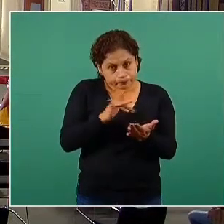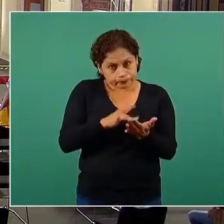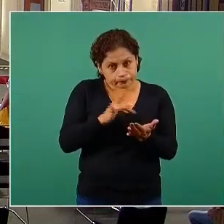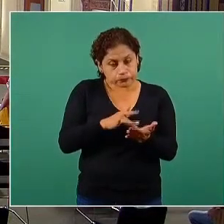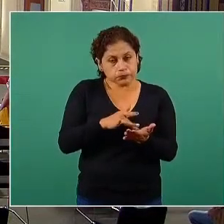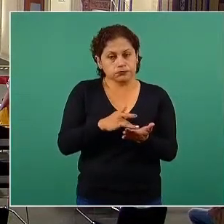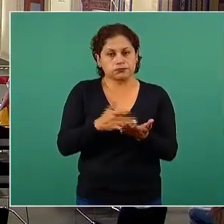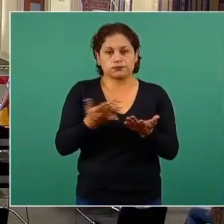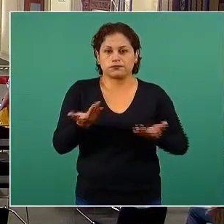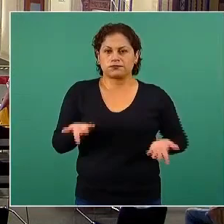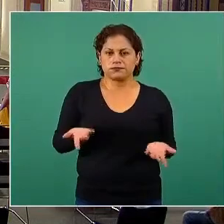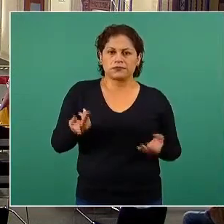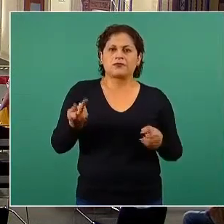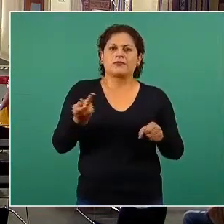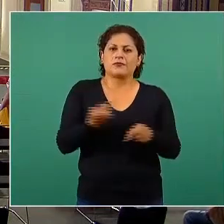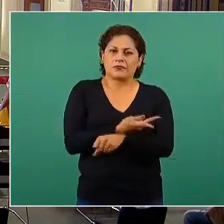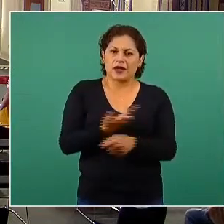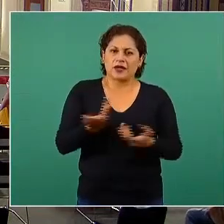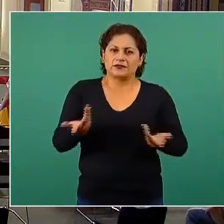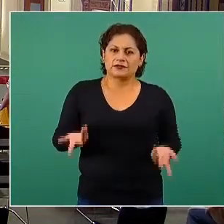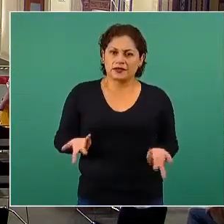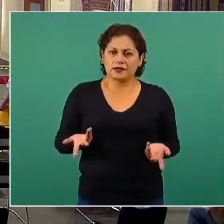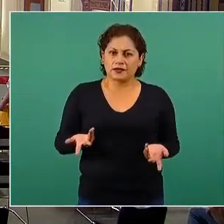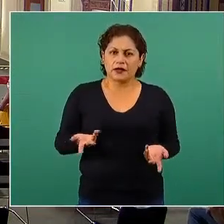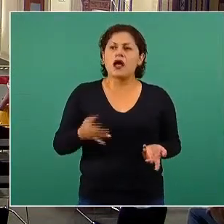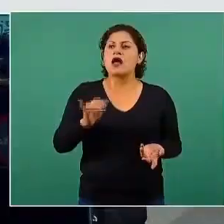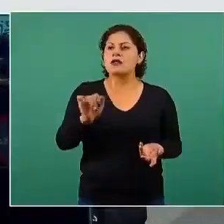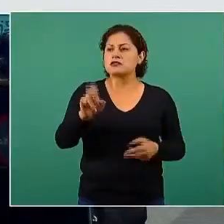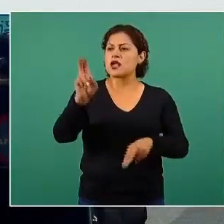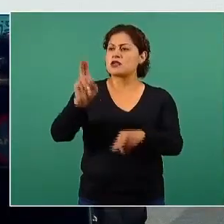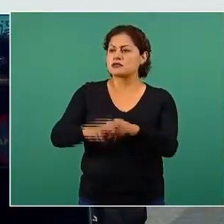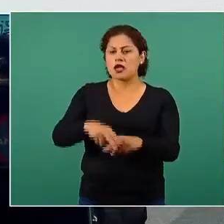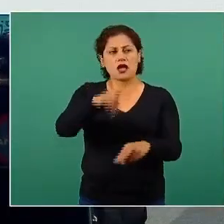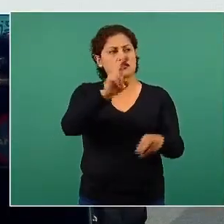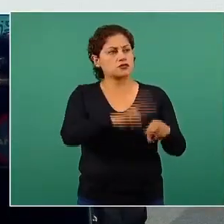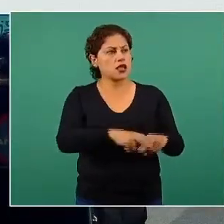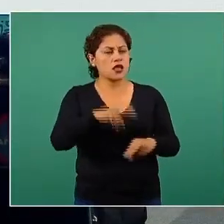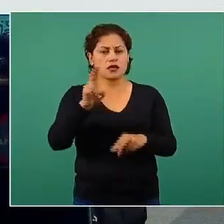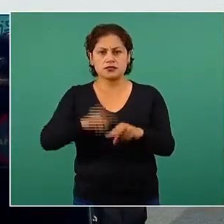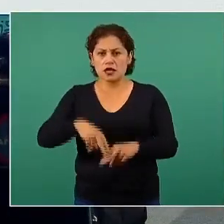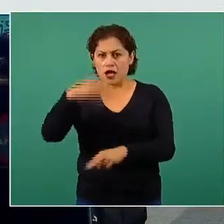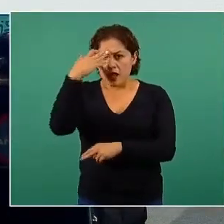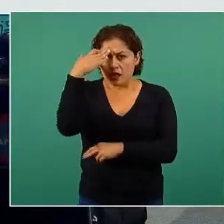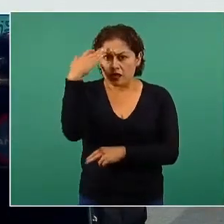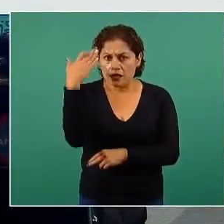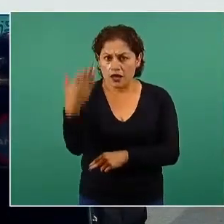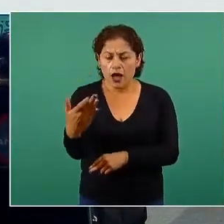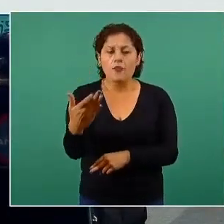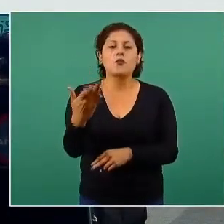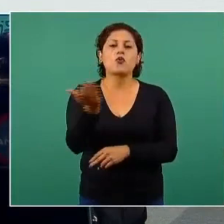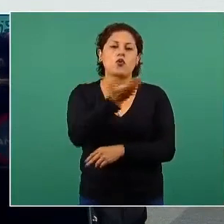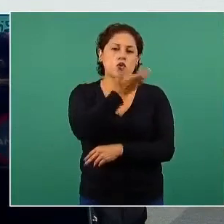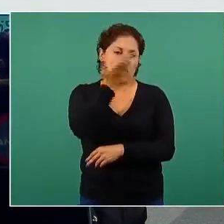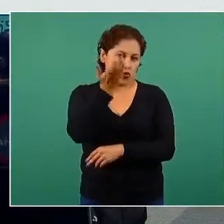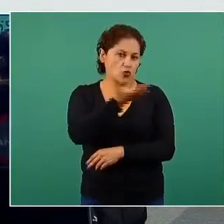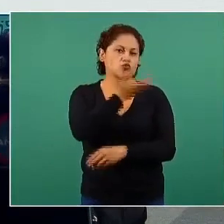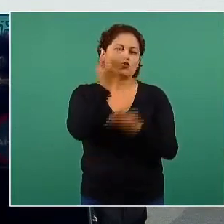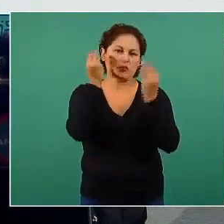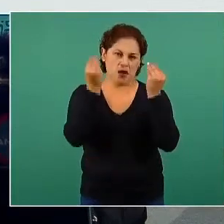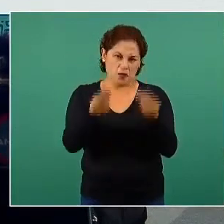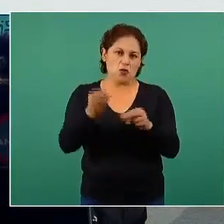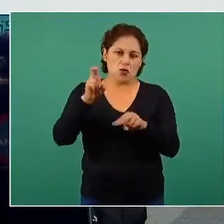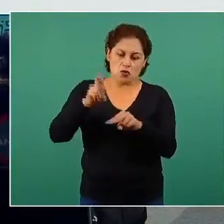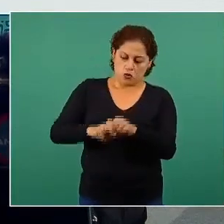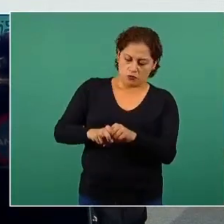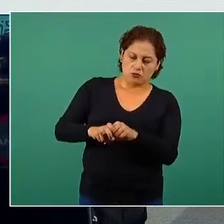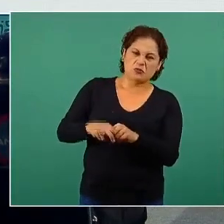Estamos invadidos de oportunidades para estar sentados y estar en comportamientos sedentarios. Esos son los comportamientos sedentarios. Y lo